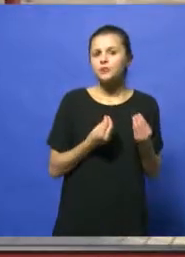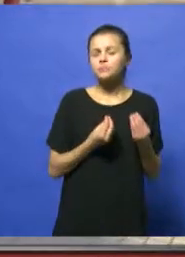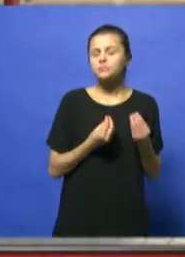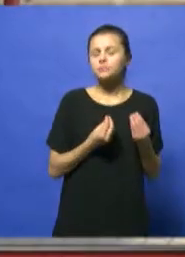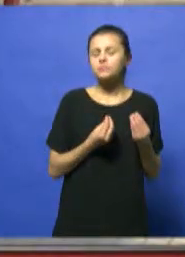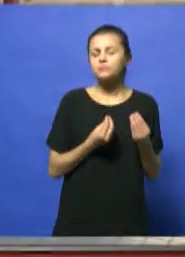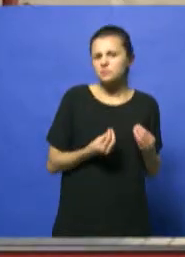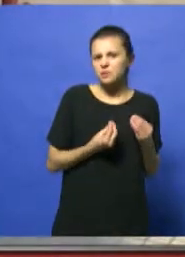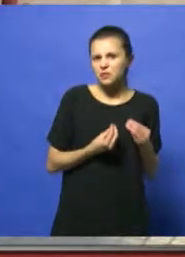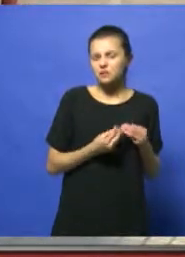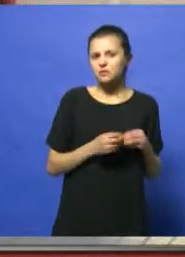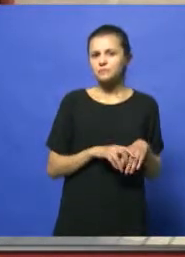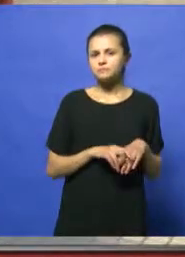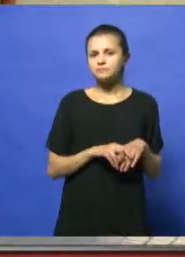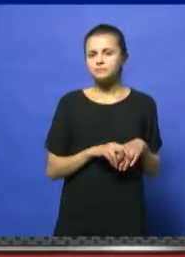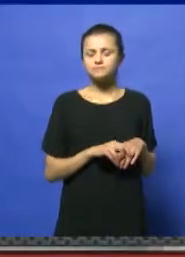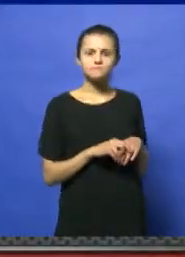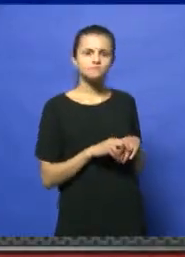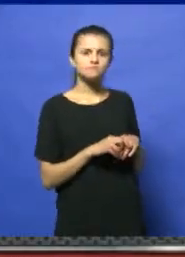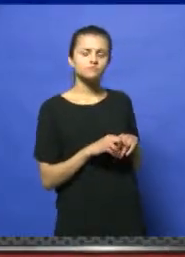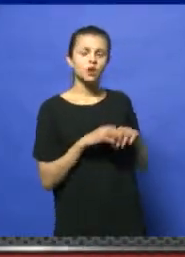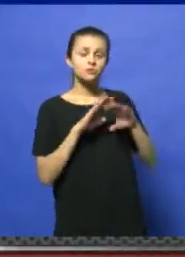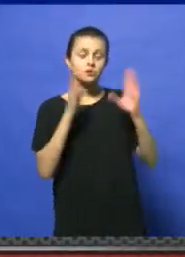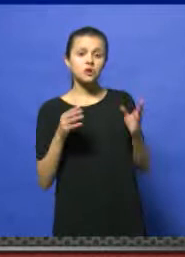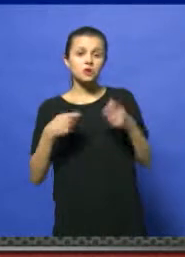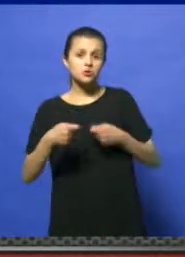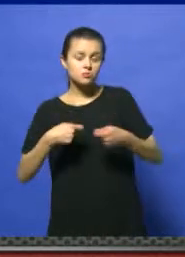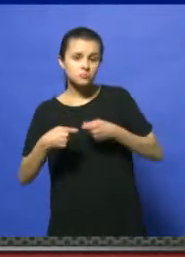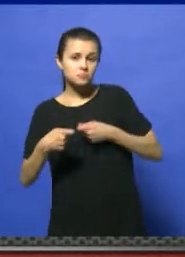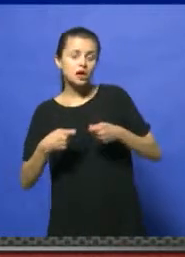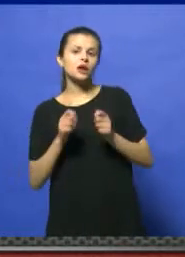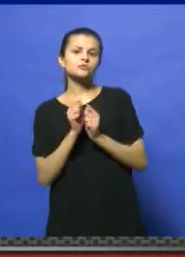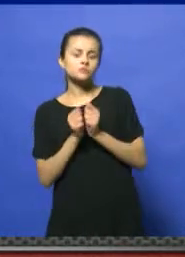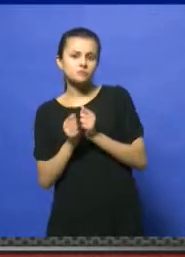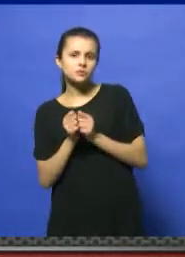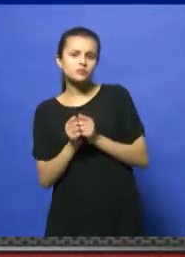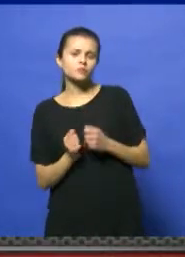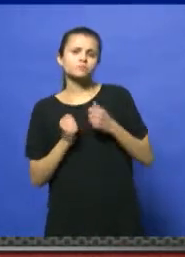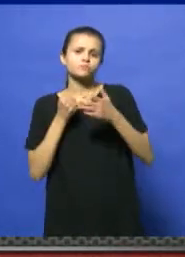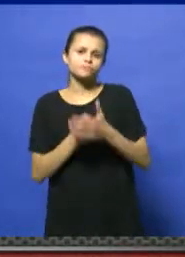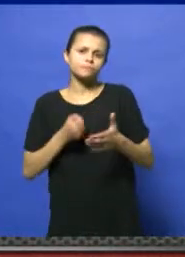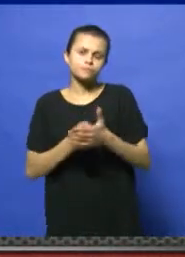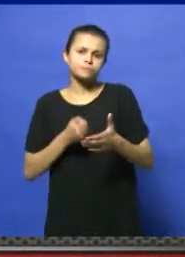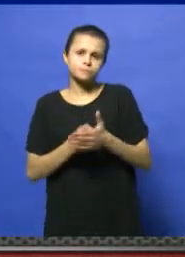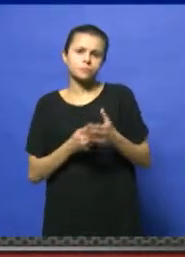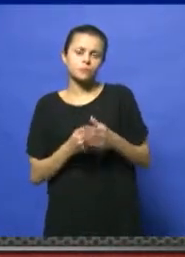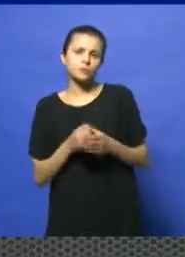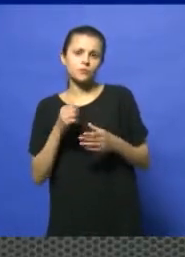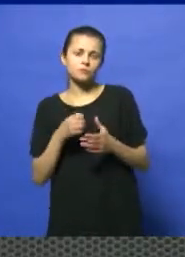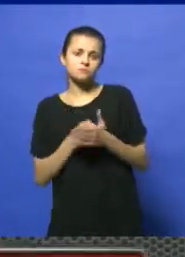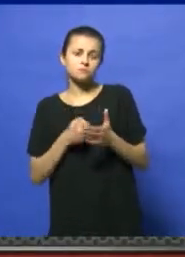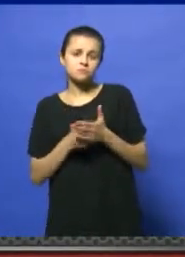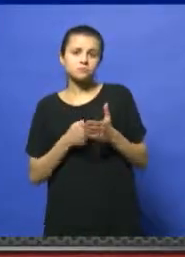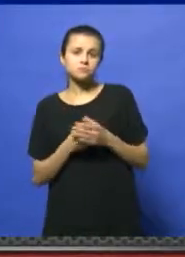como para que se diera un buen? Bueno, por ahí los comercios, las cámaras empresarias hacen un esfuerzo y hacen muy buenas campañas. Acá en Villa María se dio una campaña